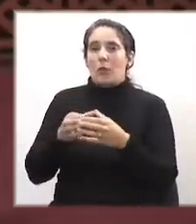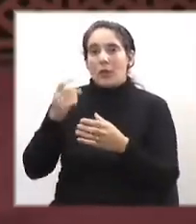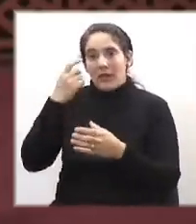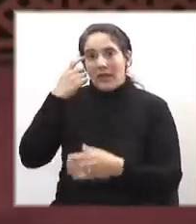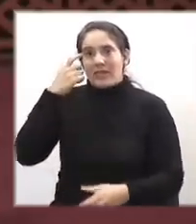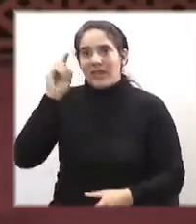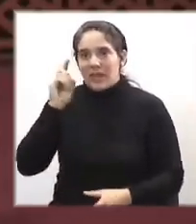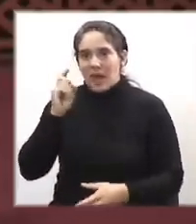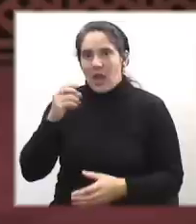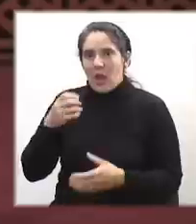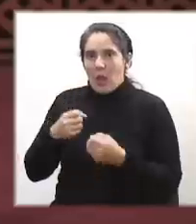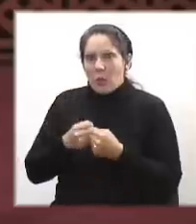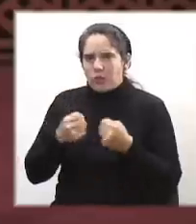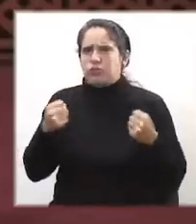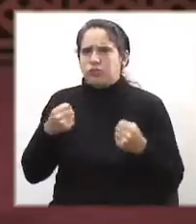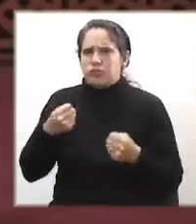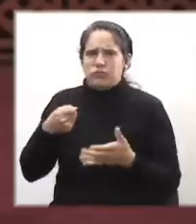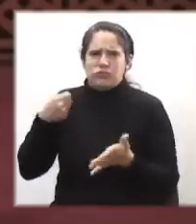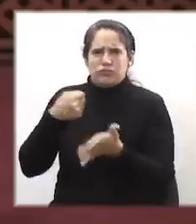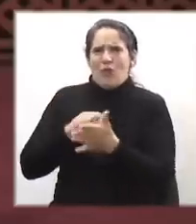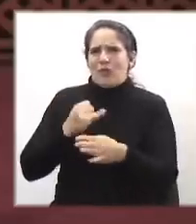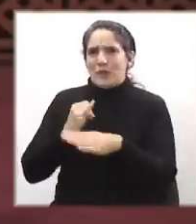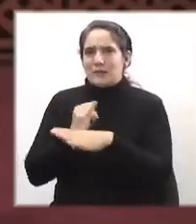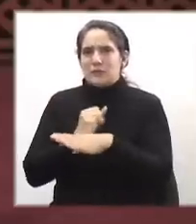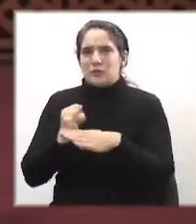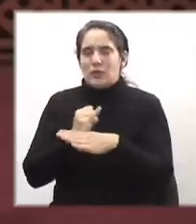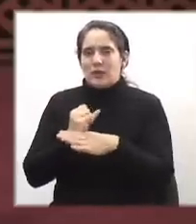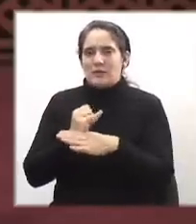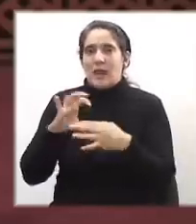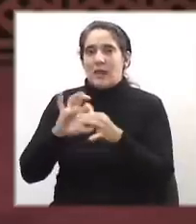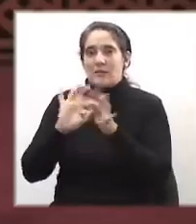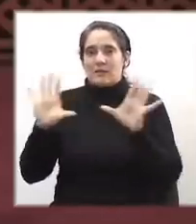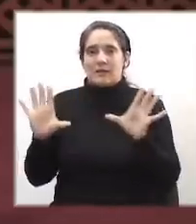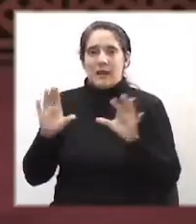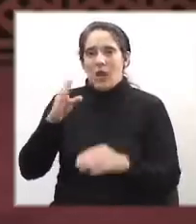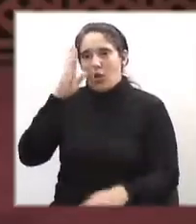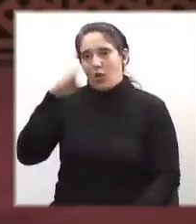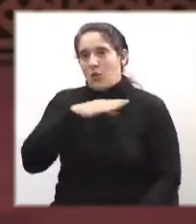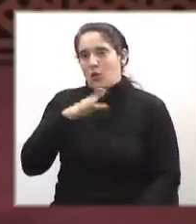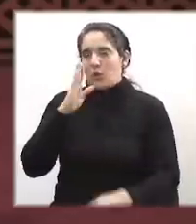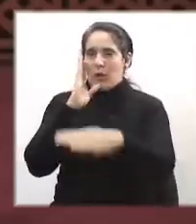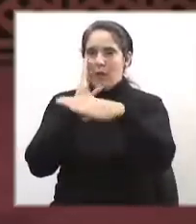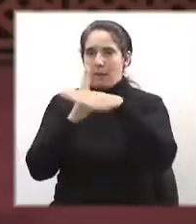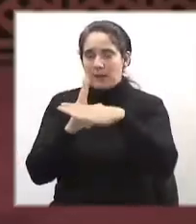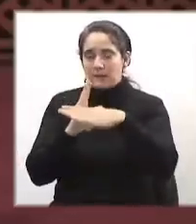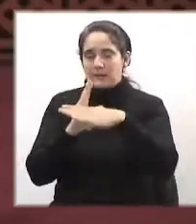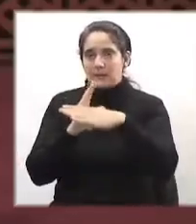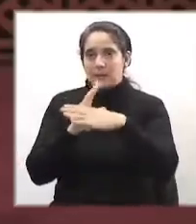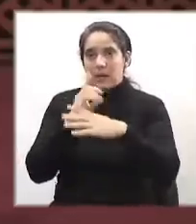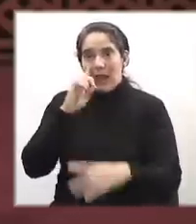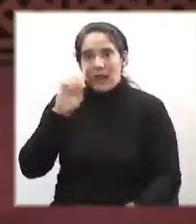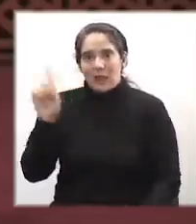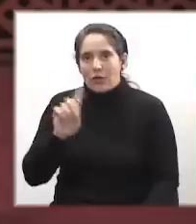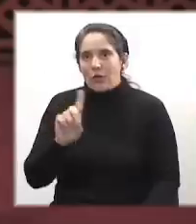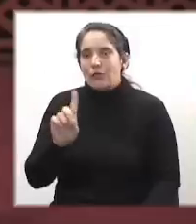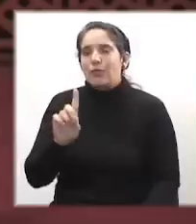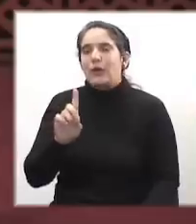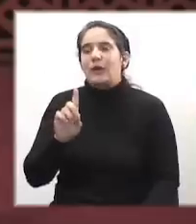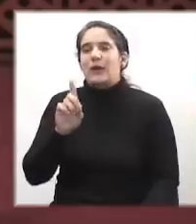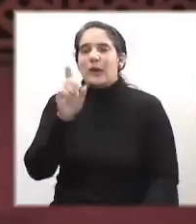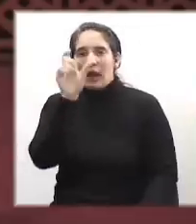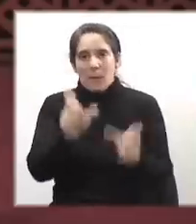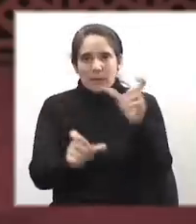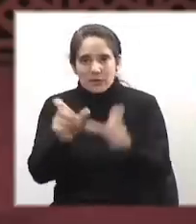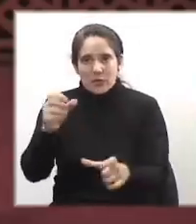llevándose por delante a las instituciones democráticas. Nunca más el desconocimiento al pronunciamiento del